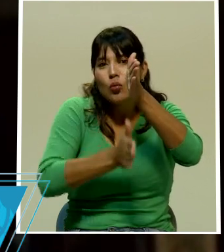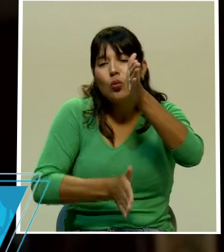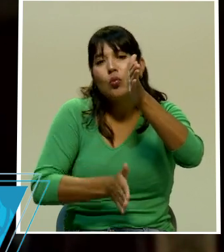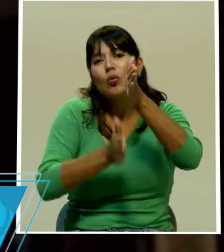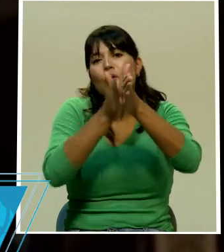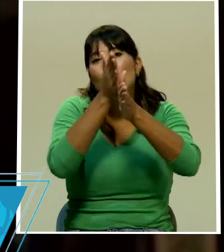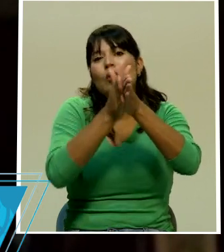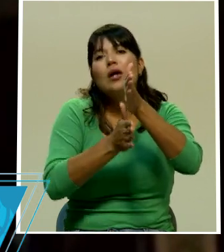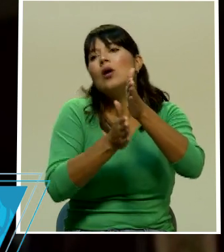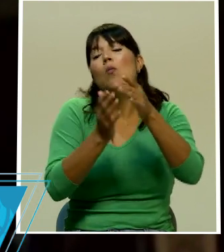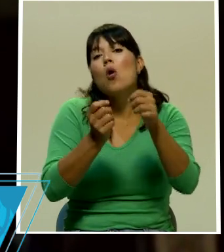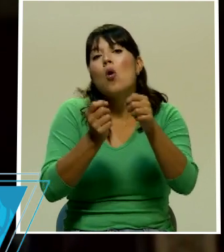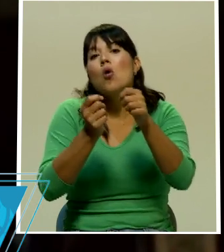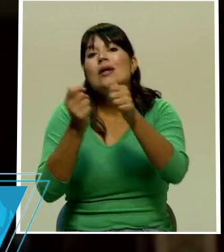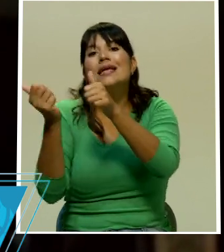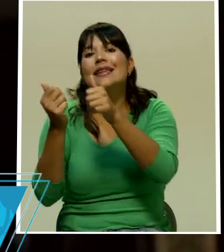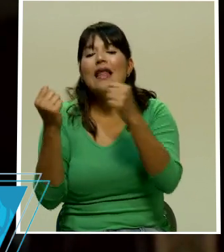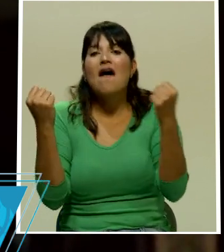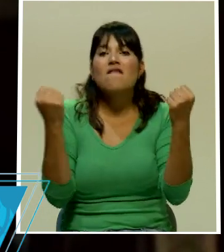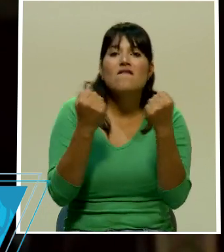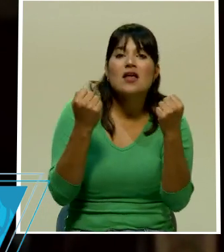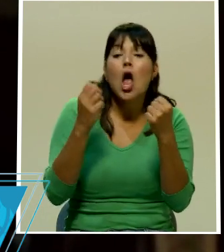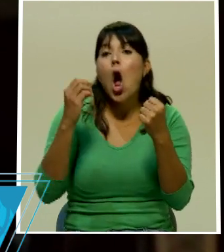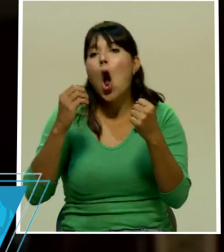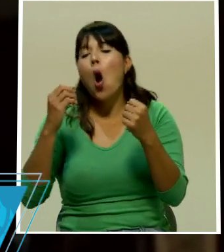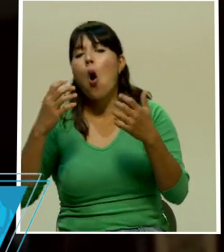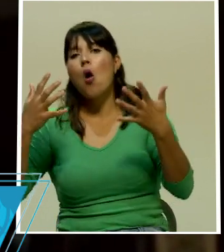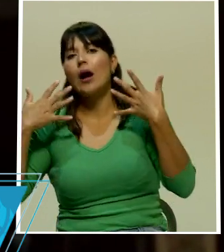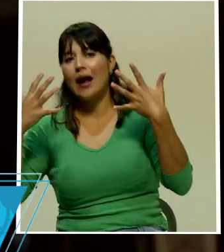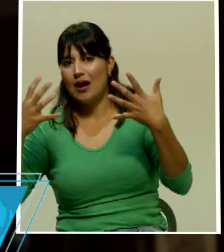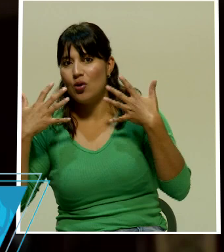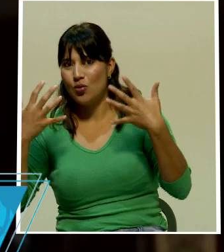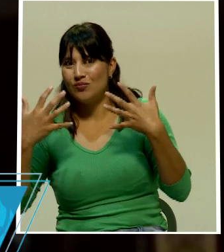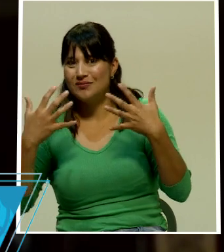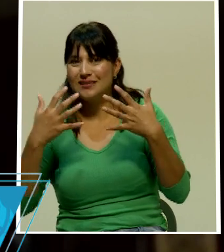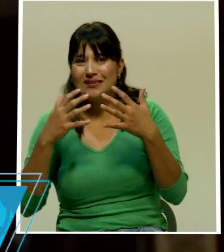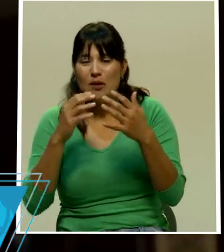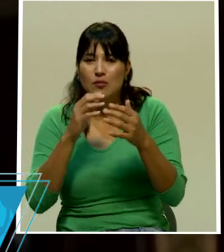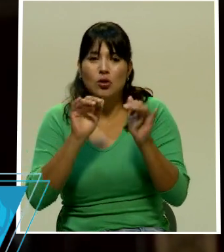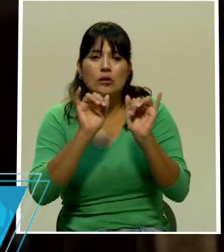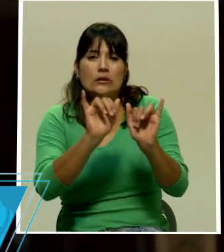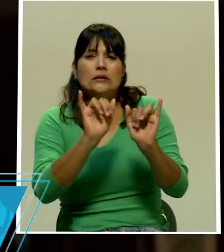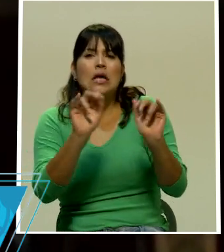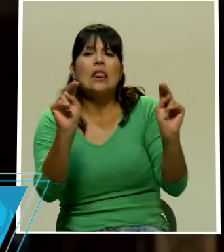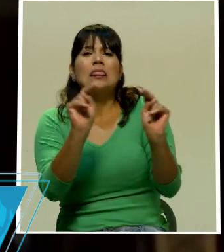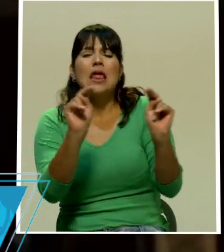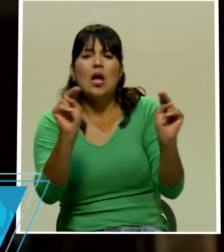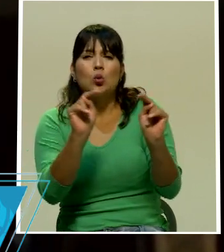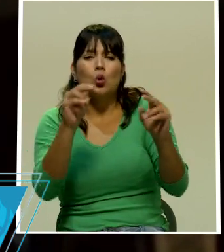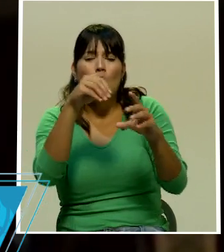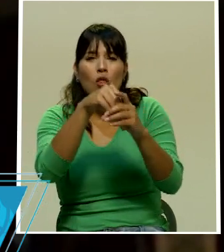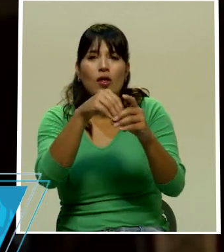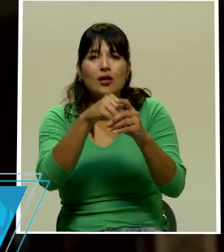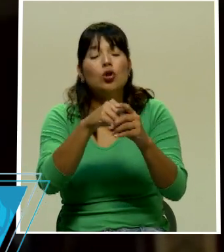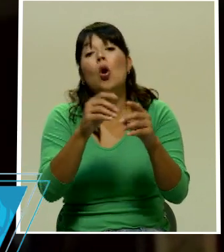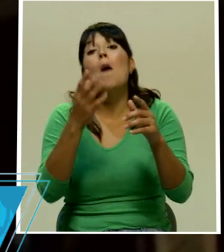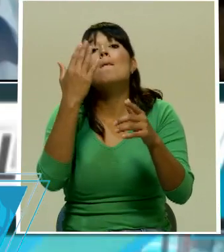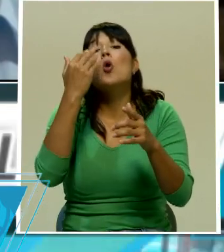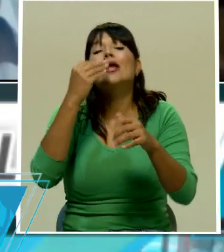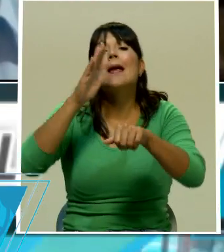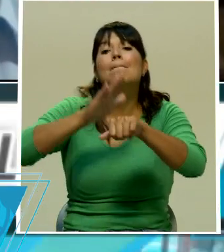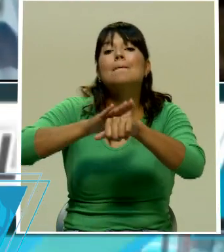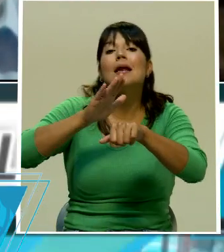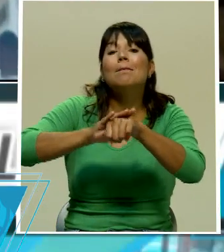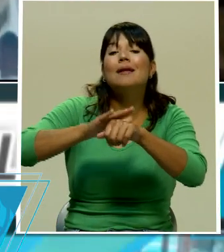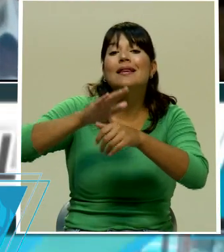permitirle al edificio un ahorro de energía de un 30% porque los aires acondicionados van a